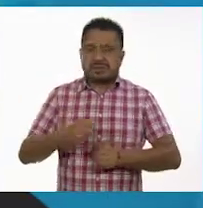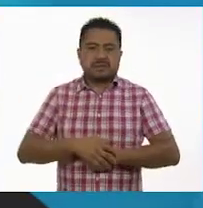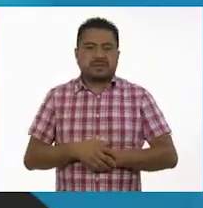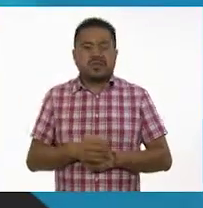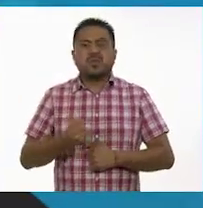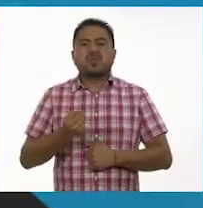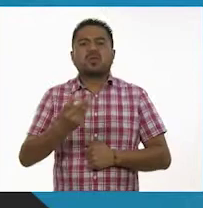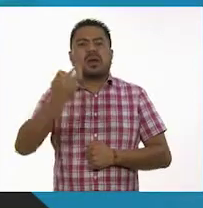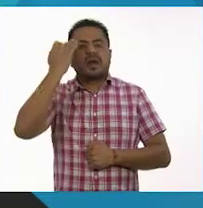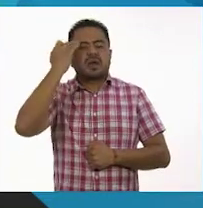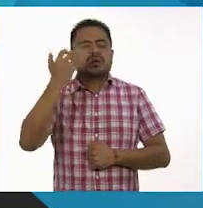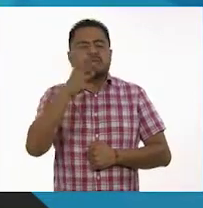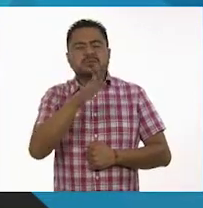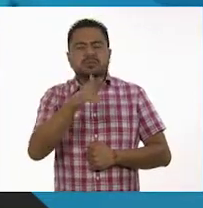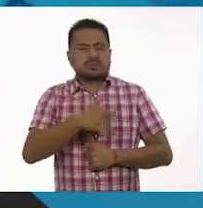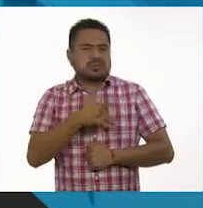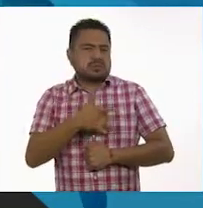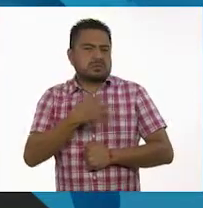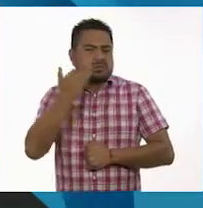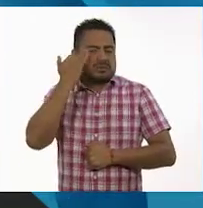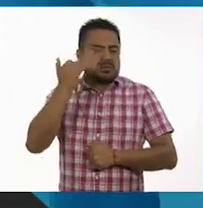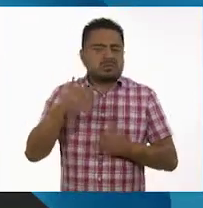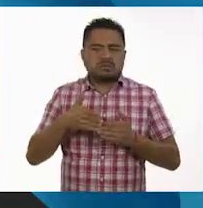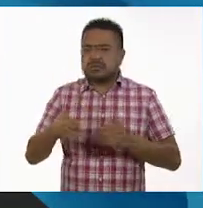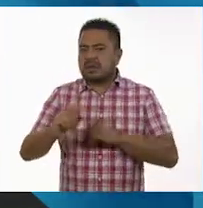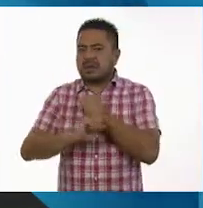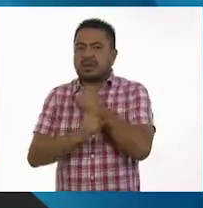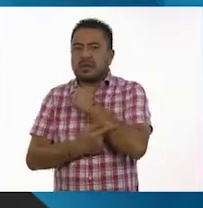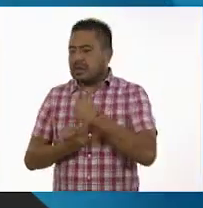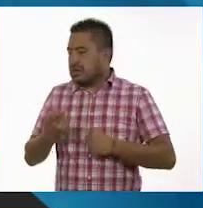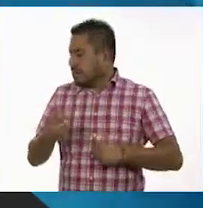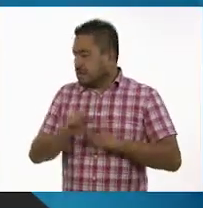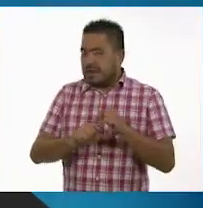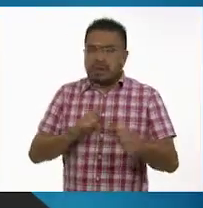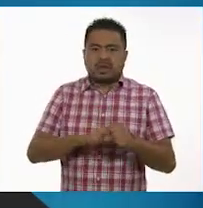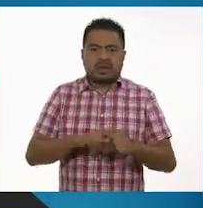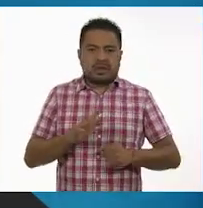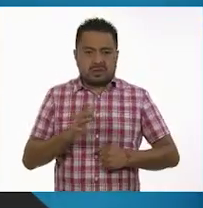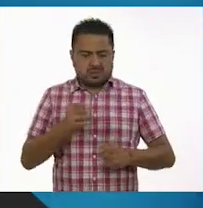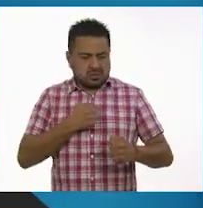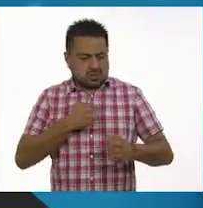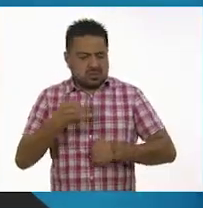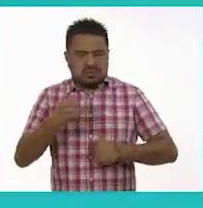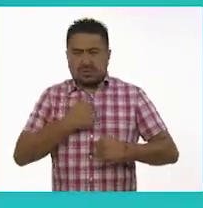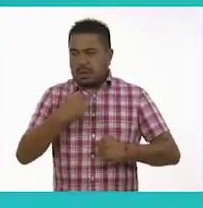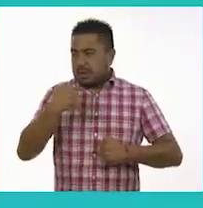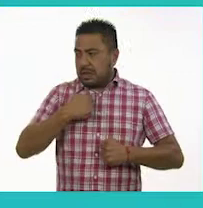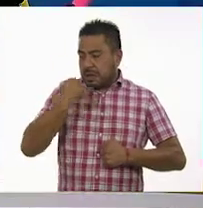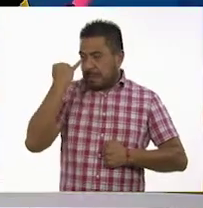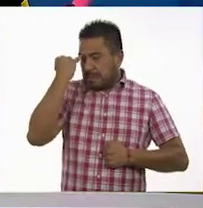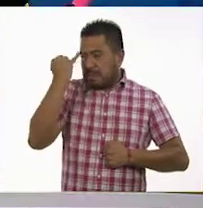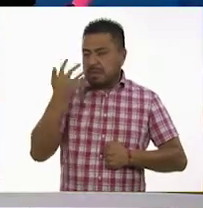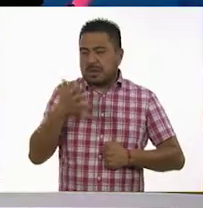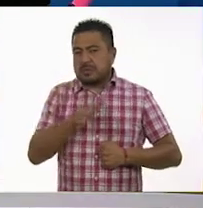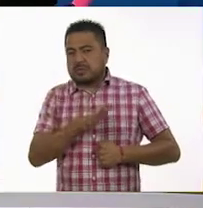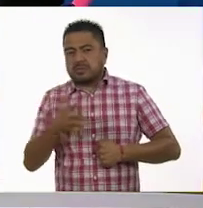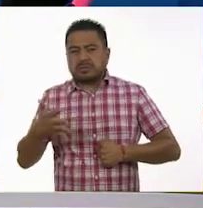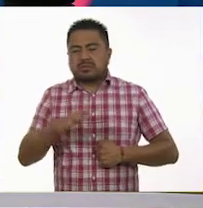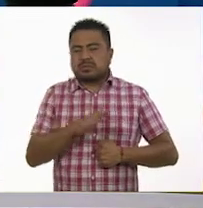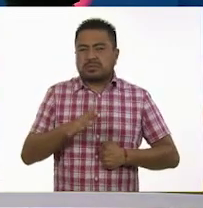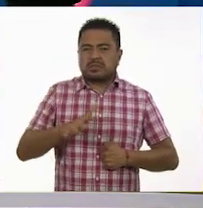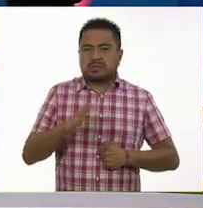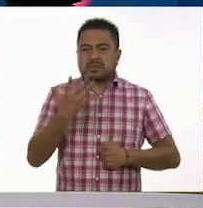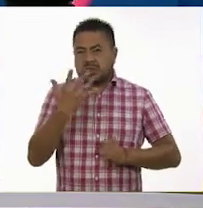¿Cuánto ya calculas que dure su gestación o embarazo? El gorila me imagino que debe ser unos